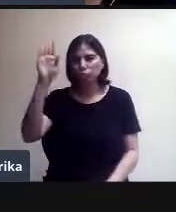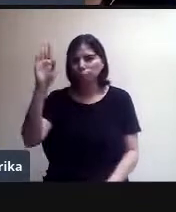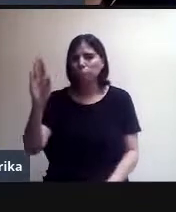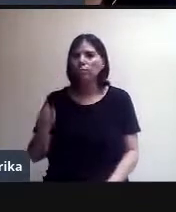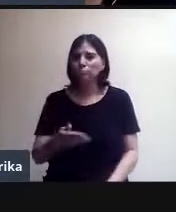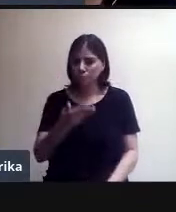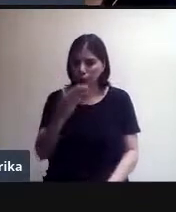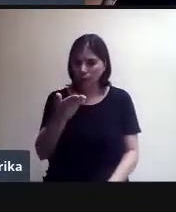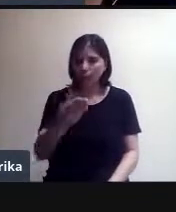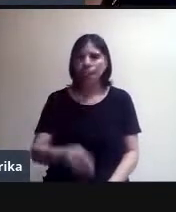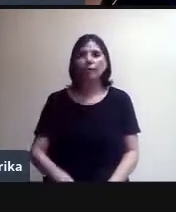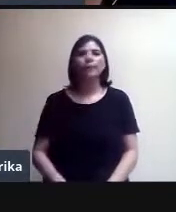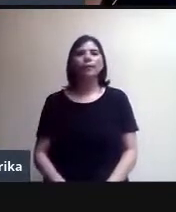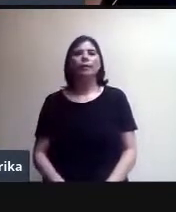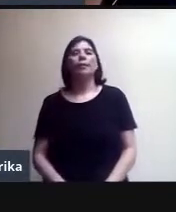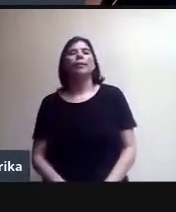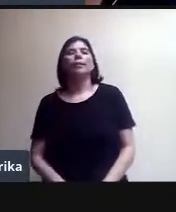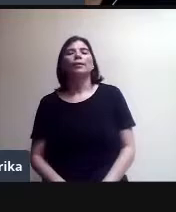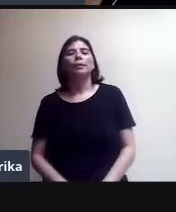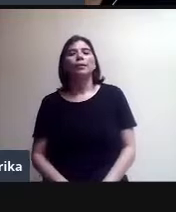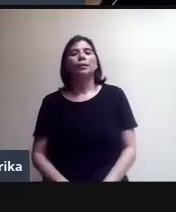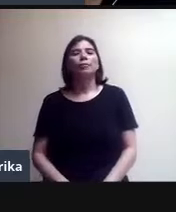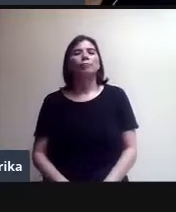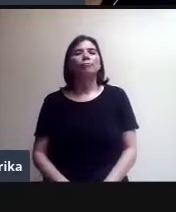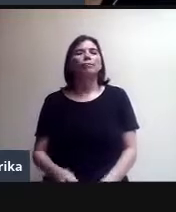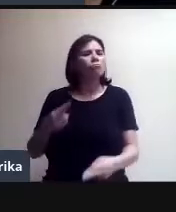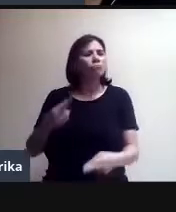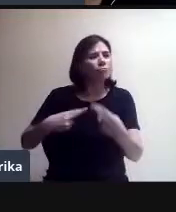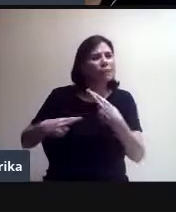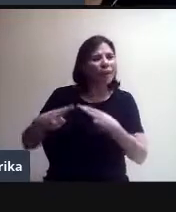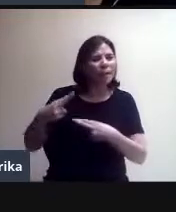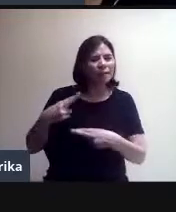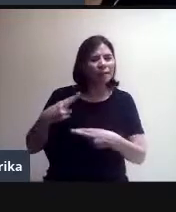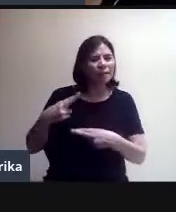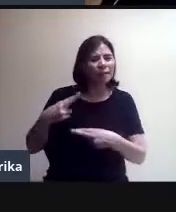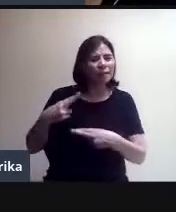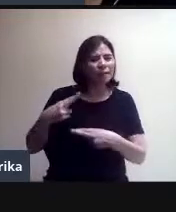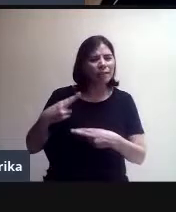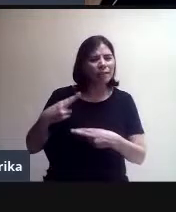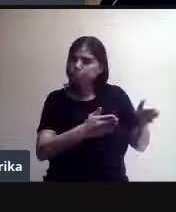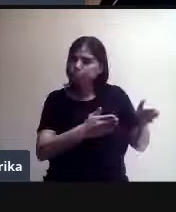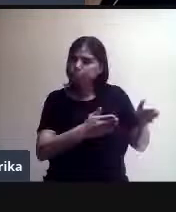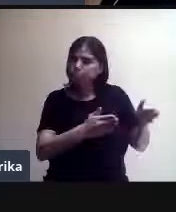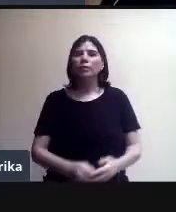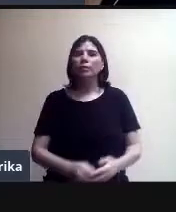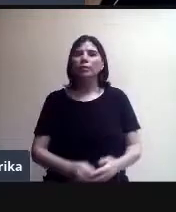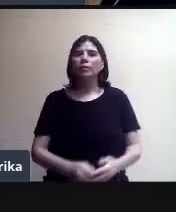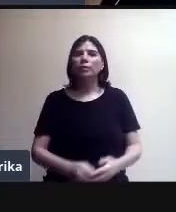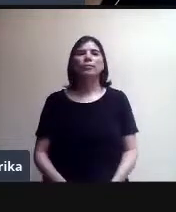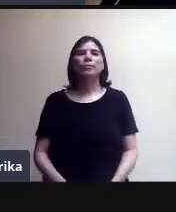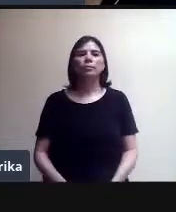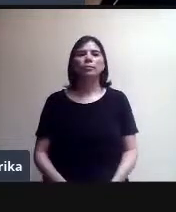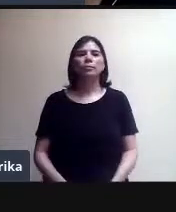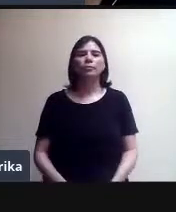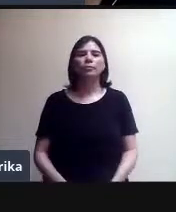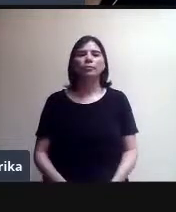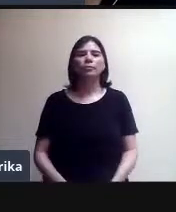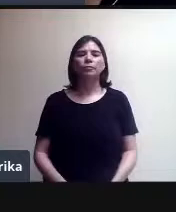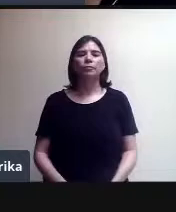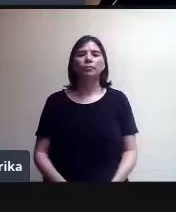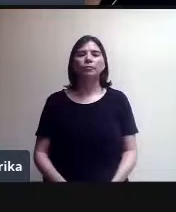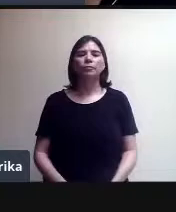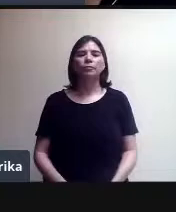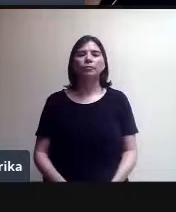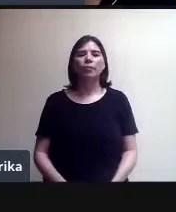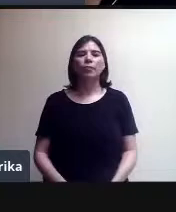Perfecto. Bueno, fíjense que voy a regresar aquí a la presentación. ¿Sí? Y yo les había, ah, bueno,